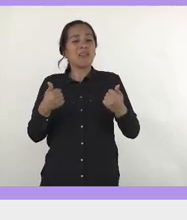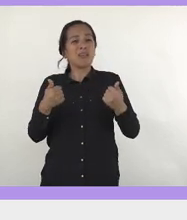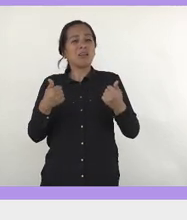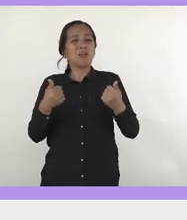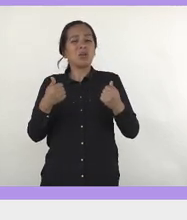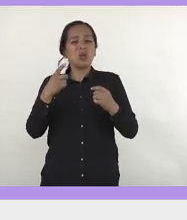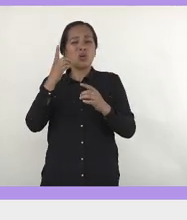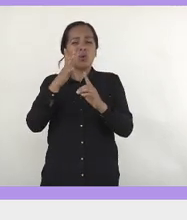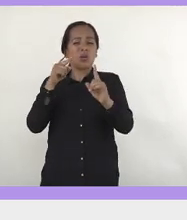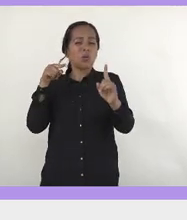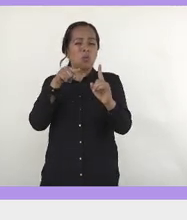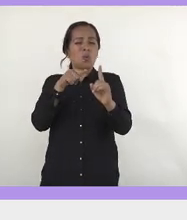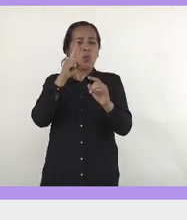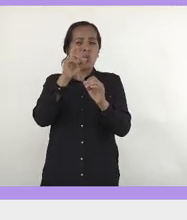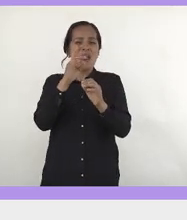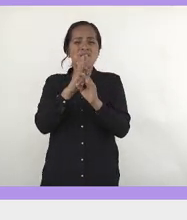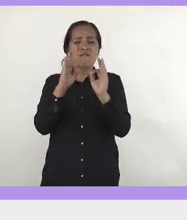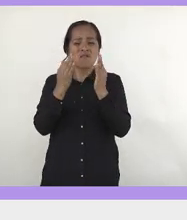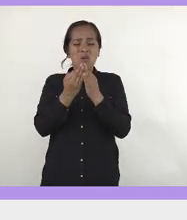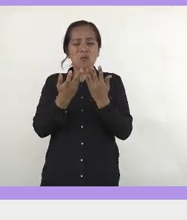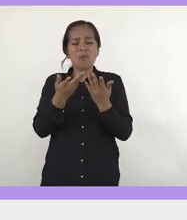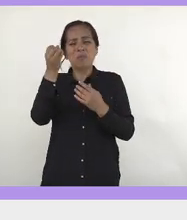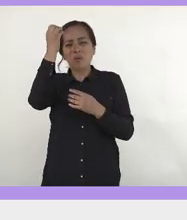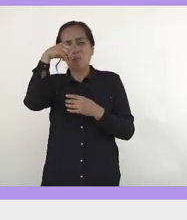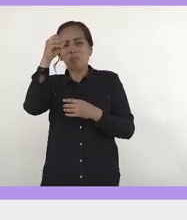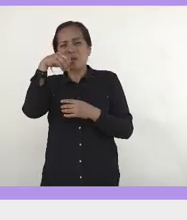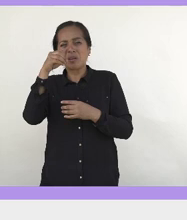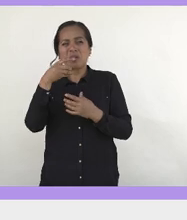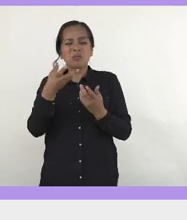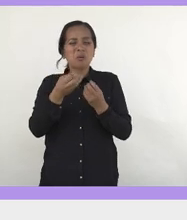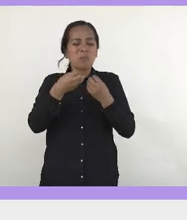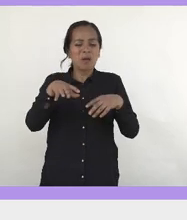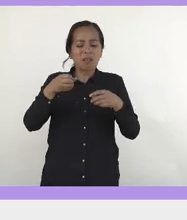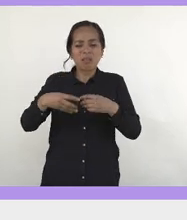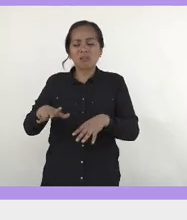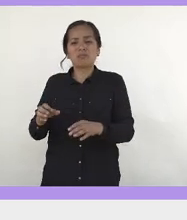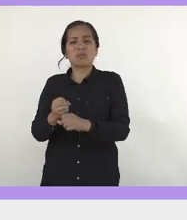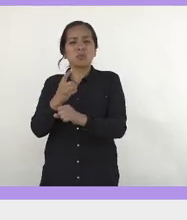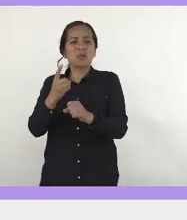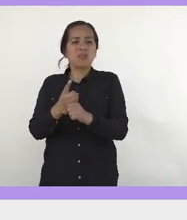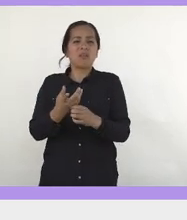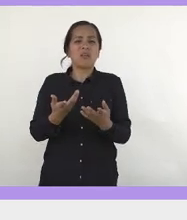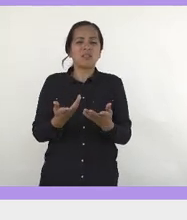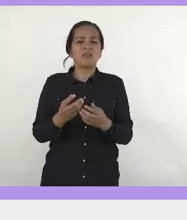únicamente de una forma no va a construir o te hace perder muchas oportunidades.